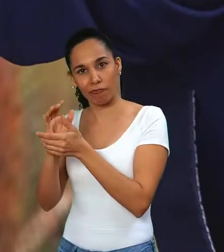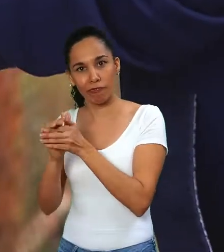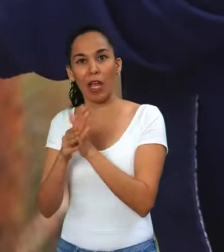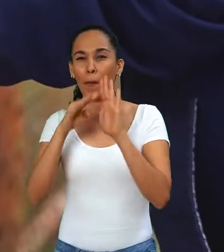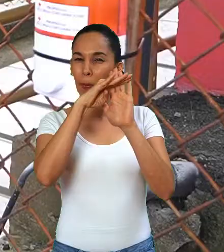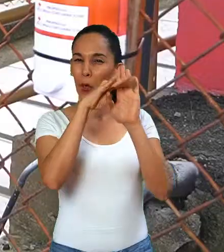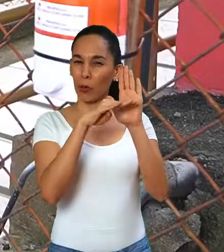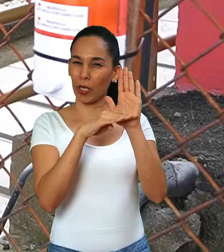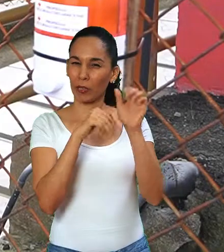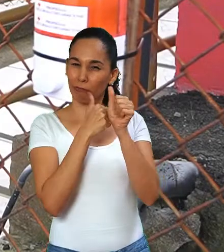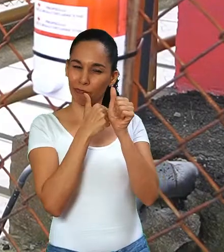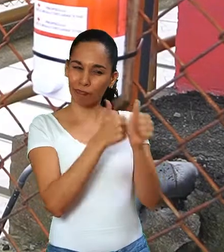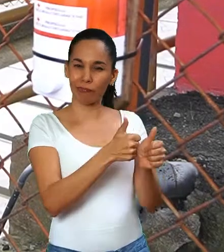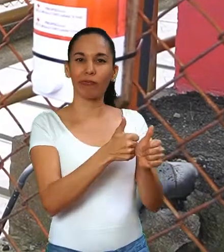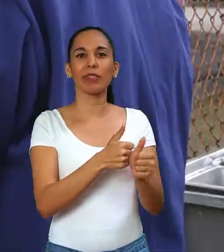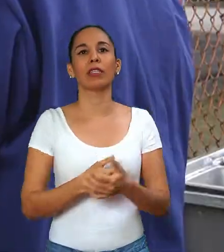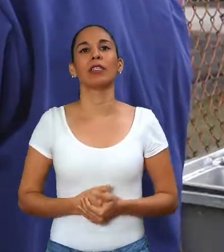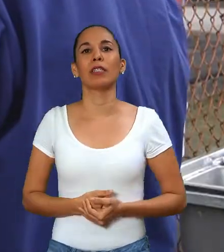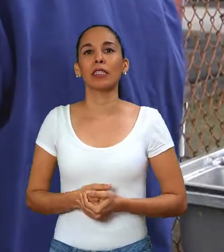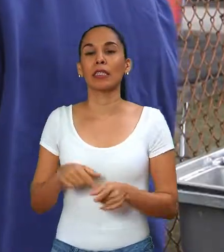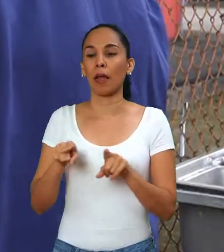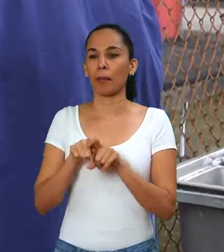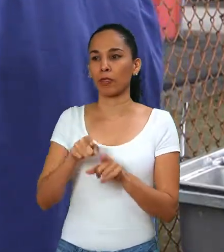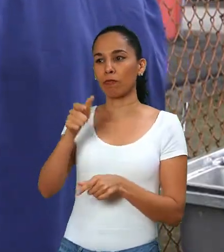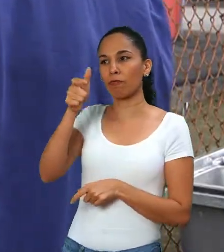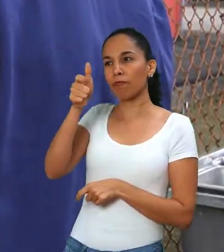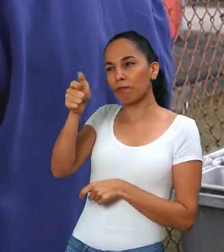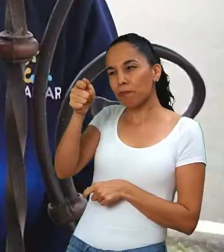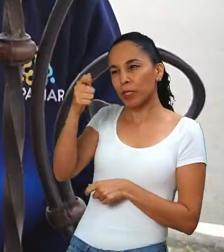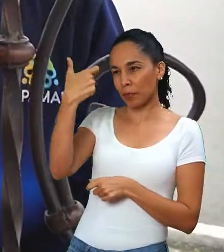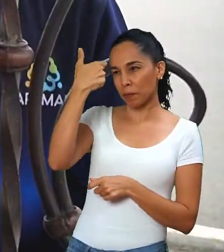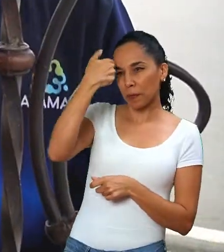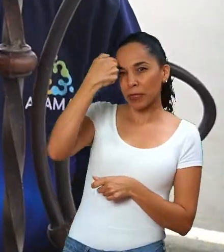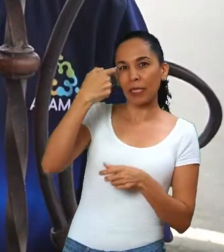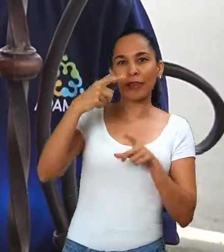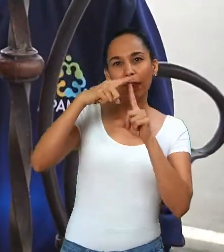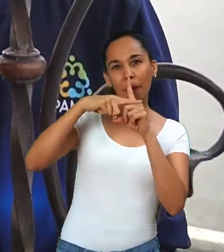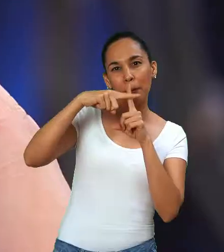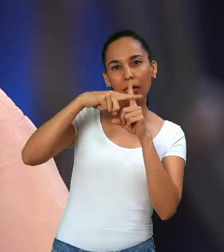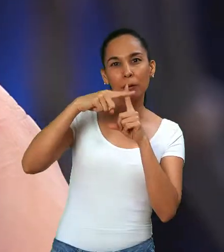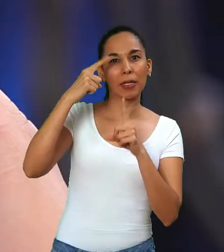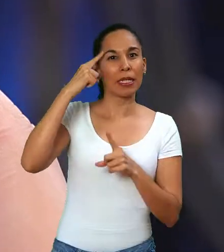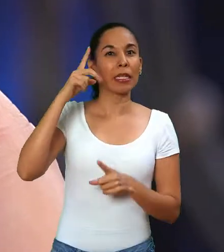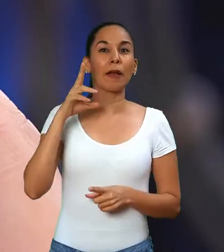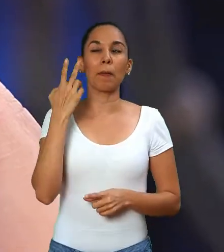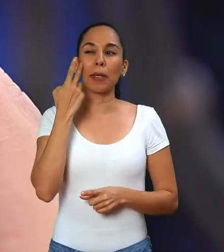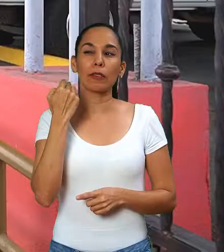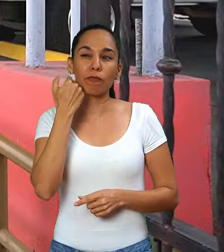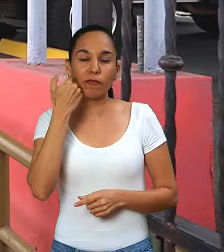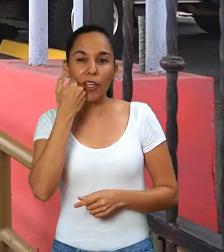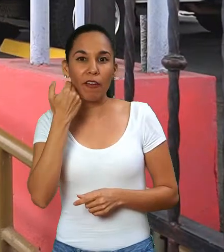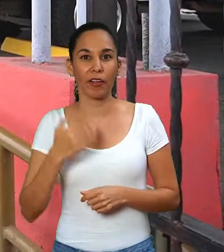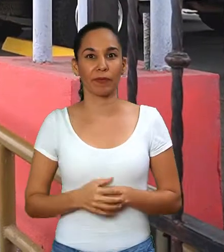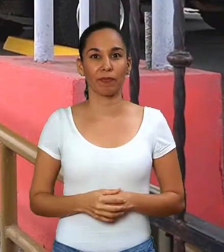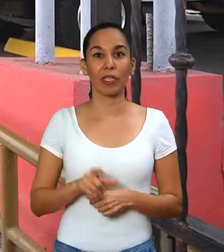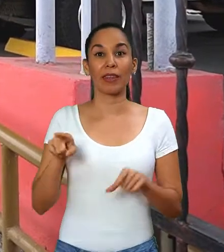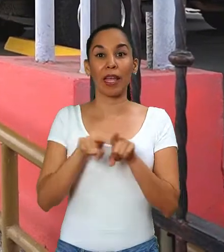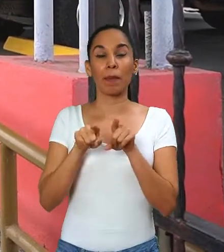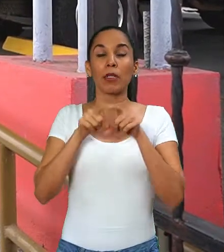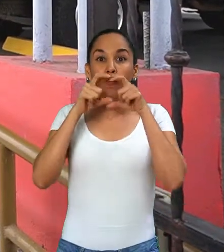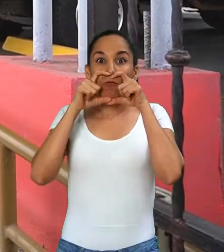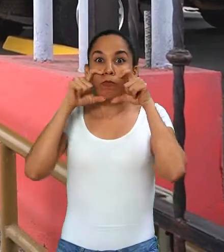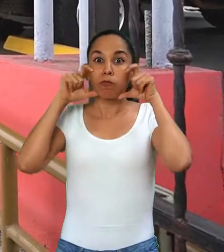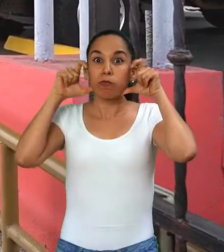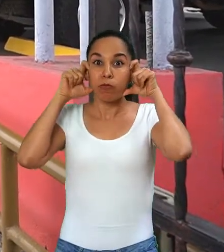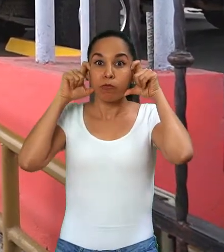lavado de manos. Realiza la medición de la temperatura corporal para descartar fiebre. El uso de cubrebocas o mascarilla